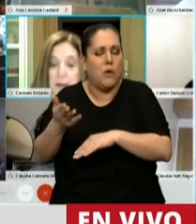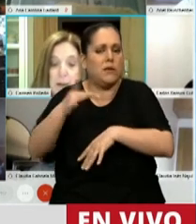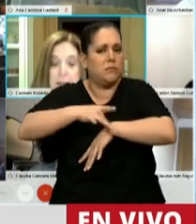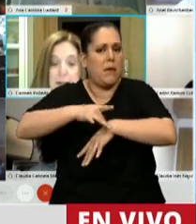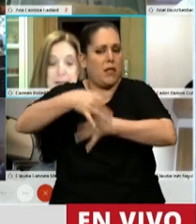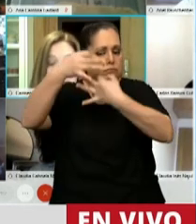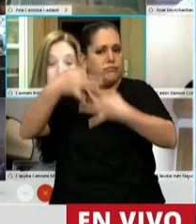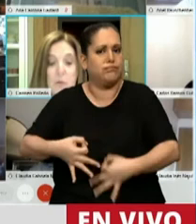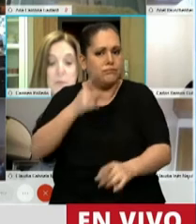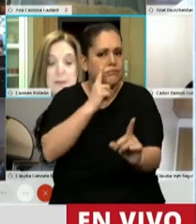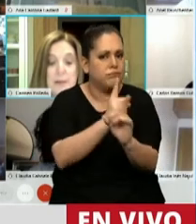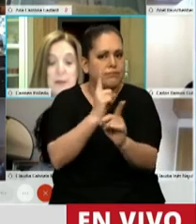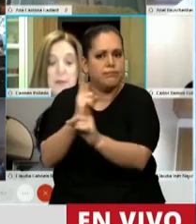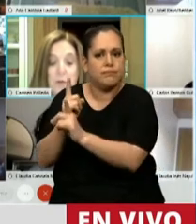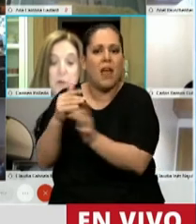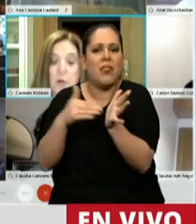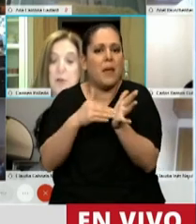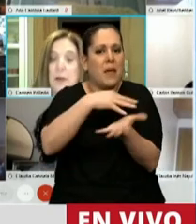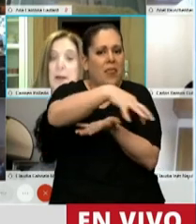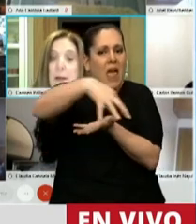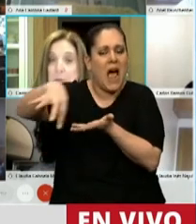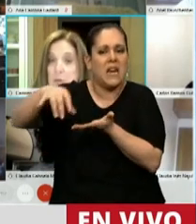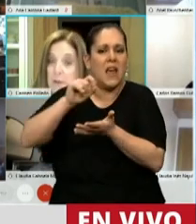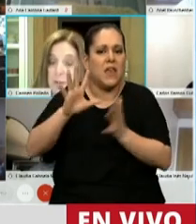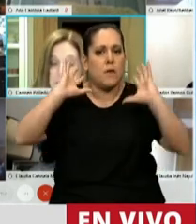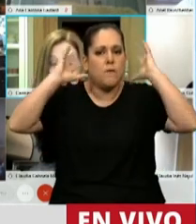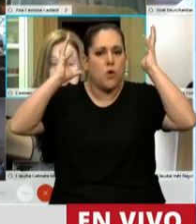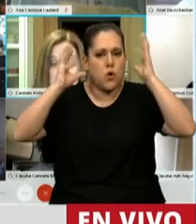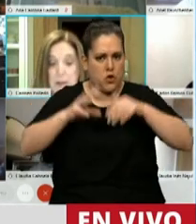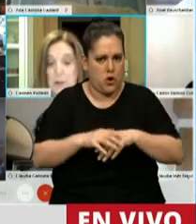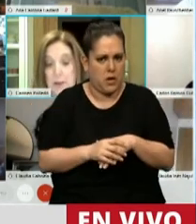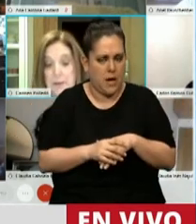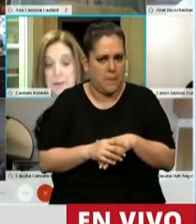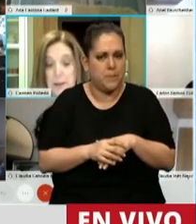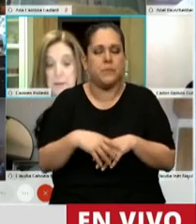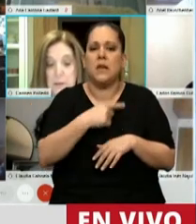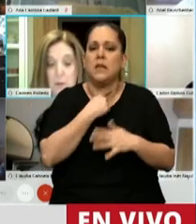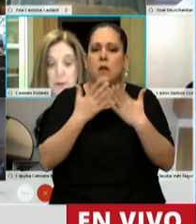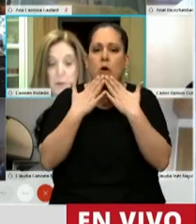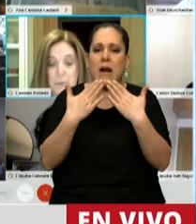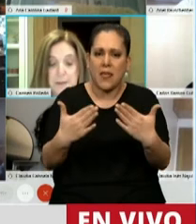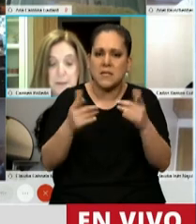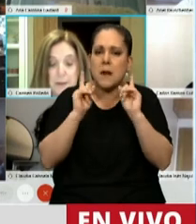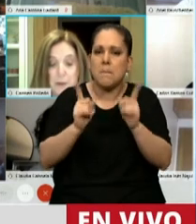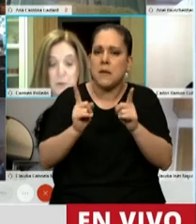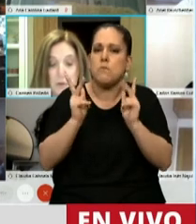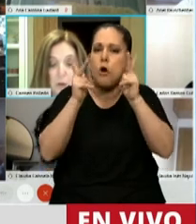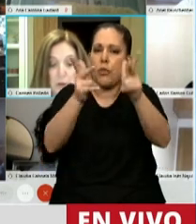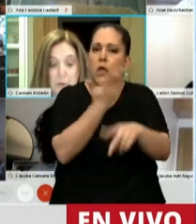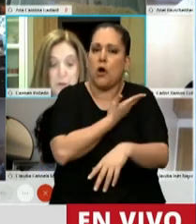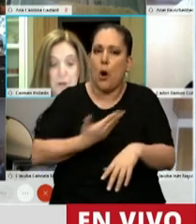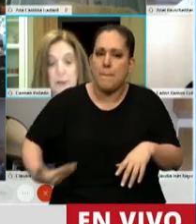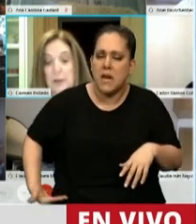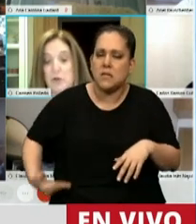médica en las áreas de incumbencia de la fonoaudiología que mencionaba recién. Quiero agradecer, tal cual dijo el presidente de la